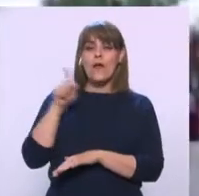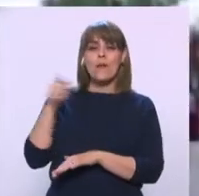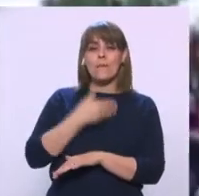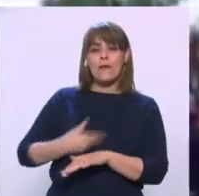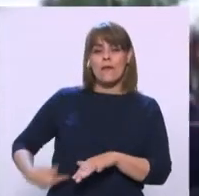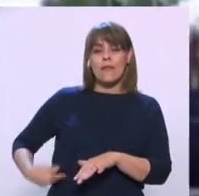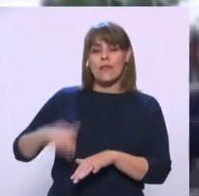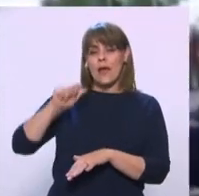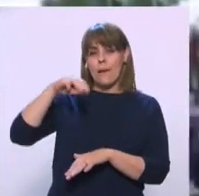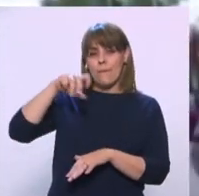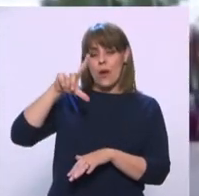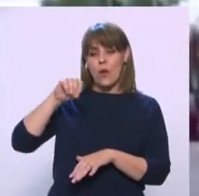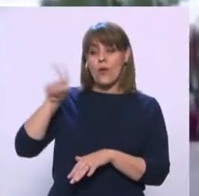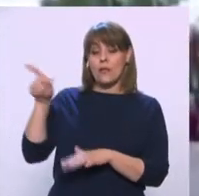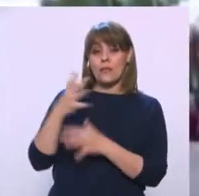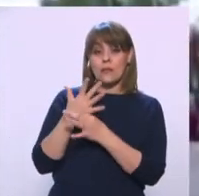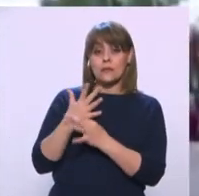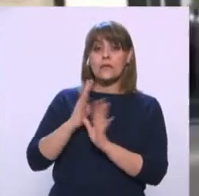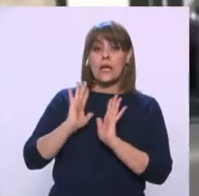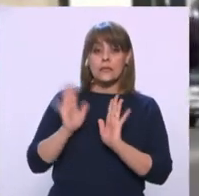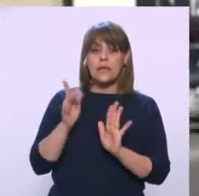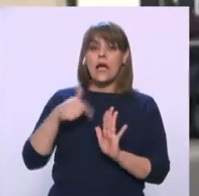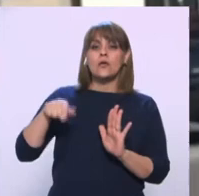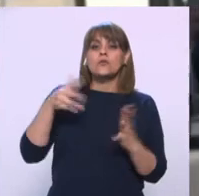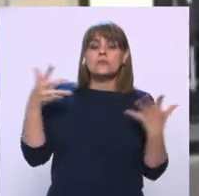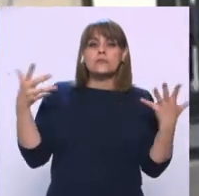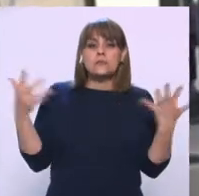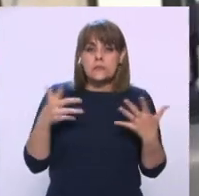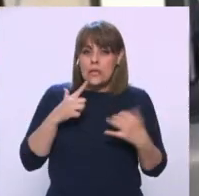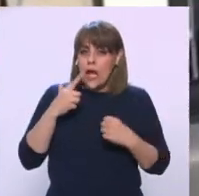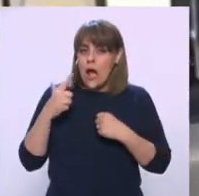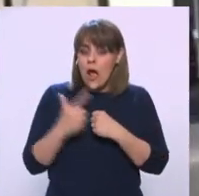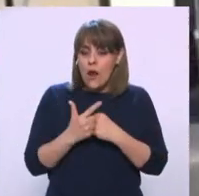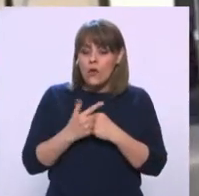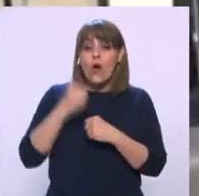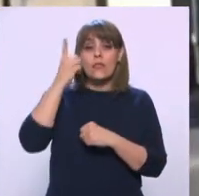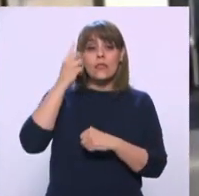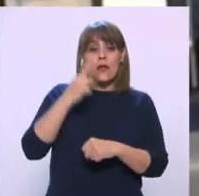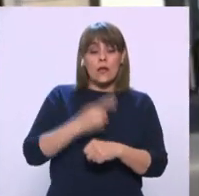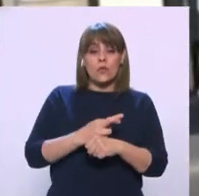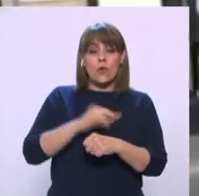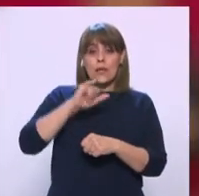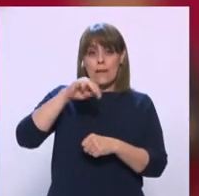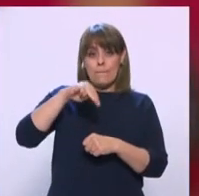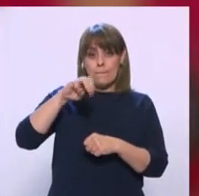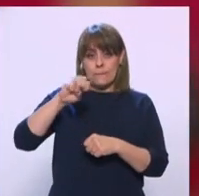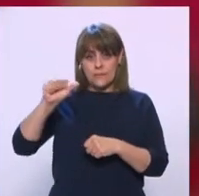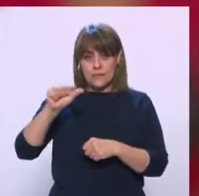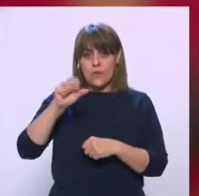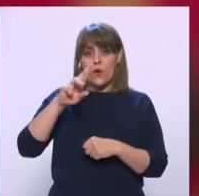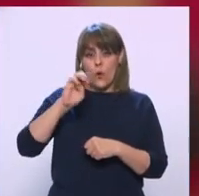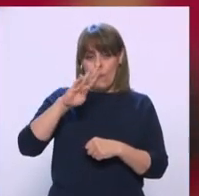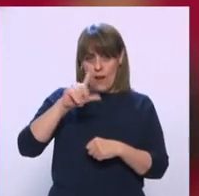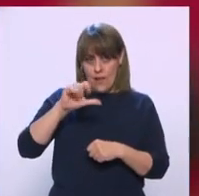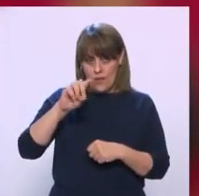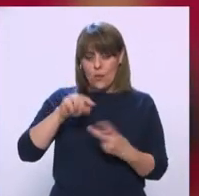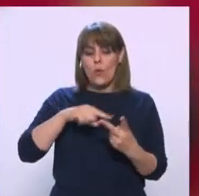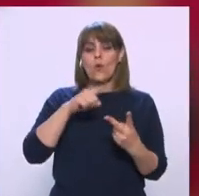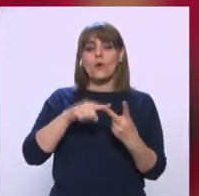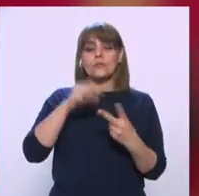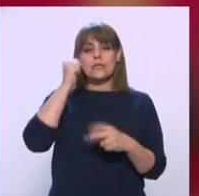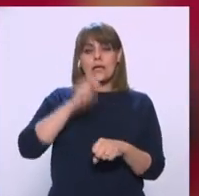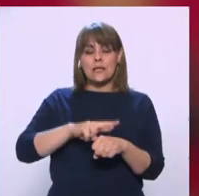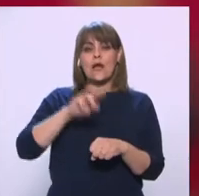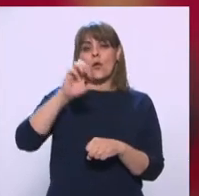Obrador Dijo hoy Que ya están tomando cartas En el asunto Por lo que El director del IMSS Zoé Robledo El secretario de Salud Jorge